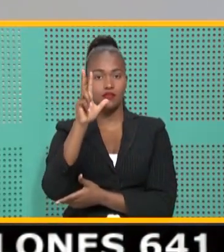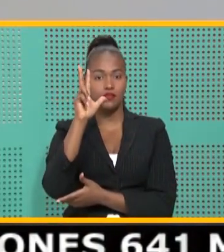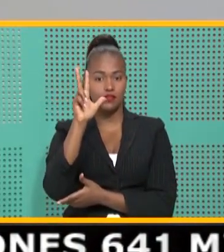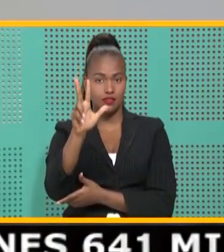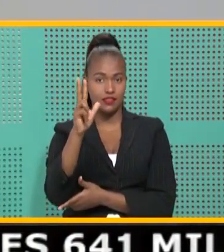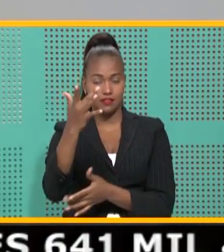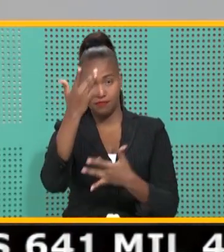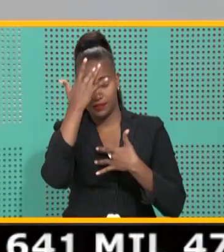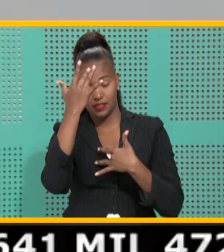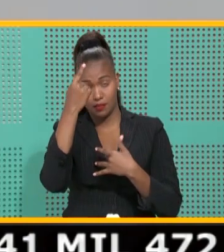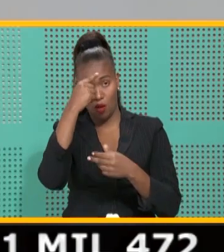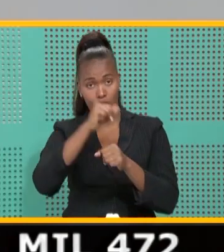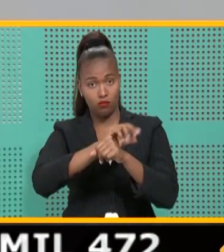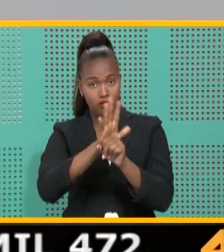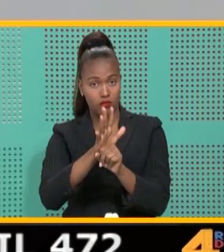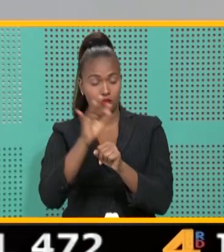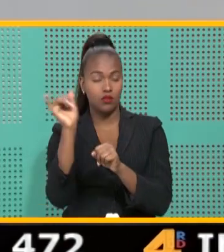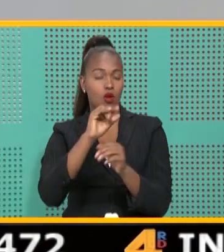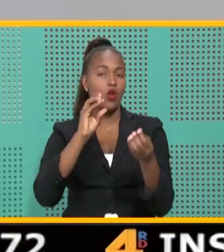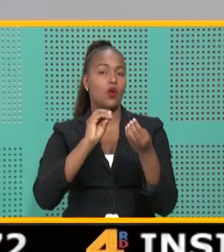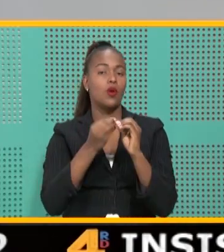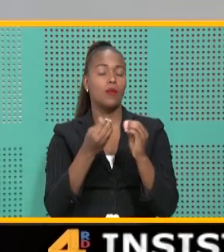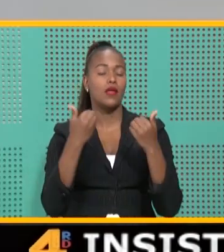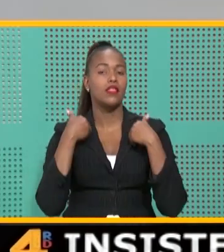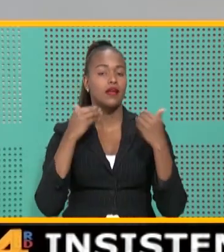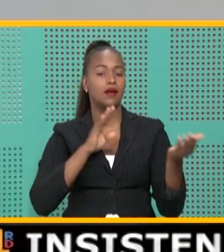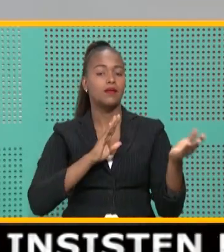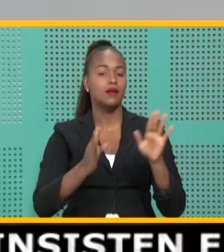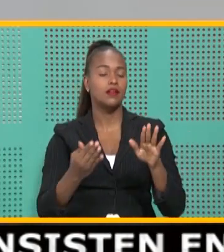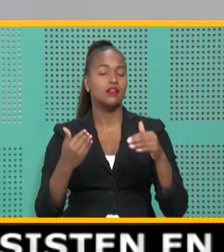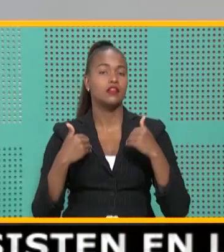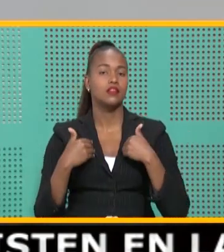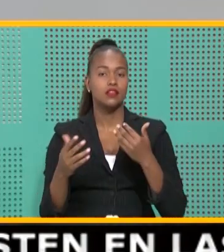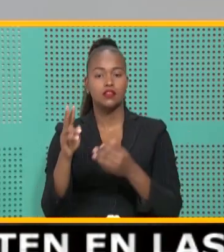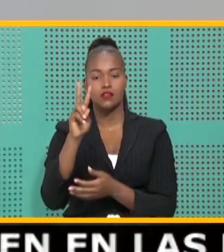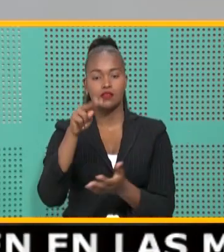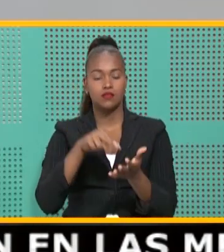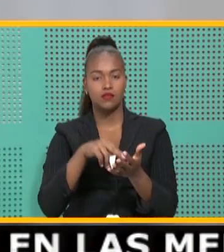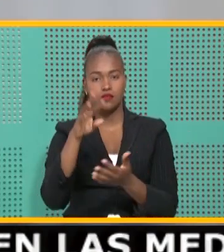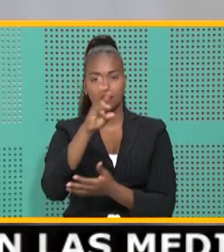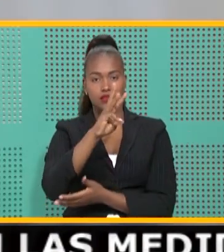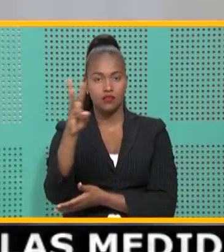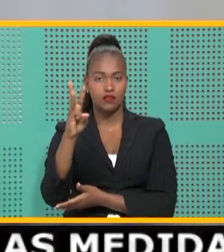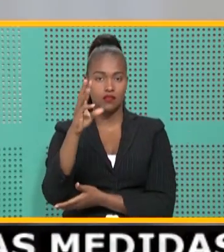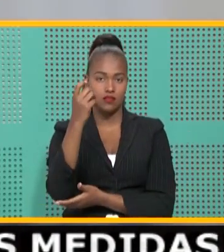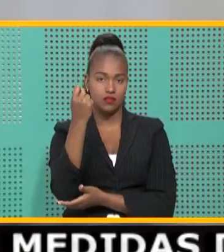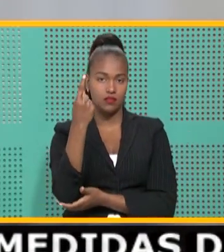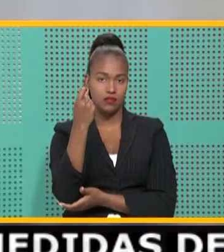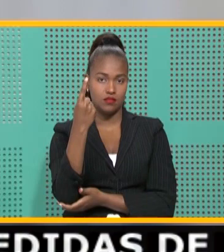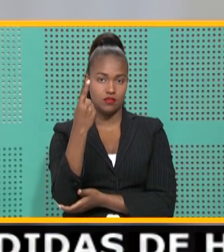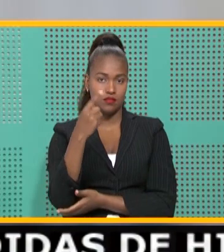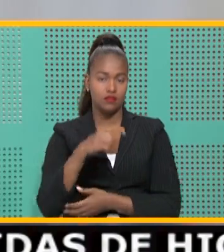enfermos por coronavirus y el número de defunciones es de 2.611.